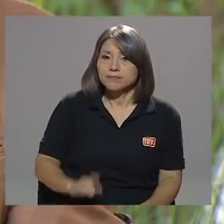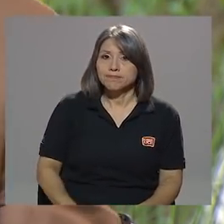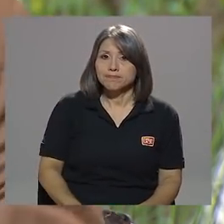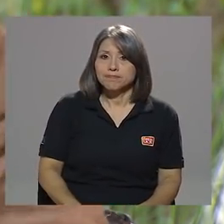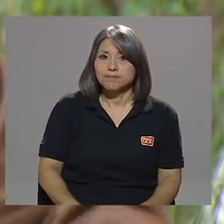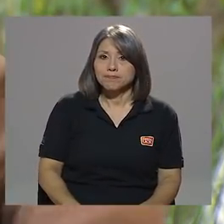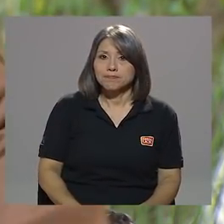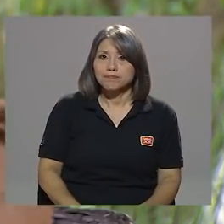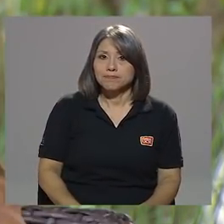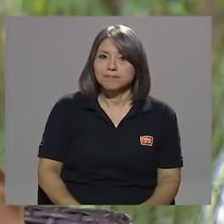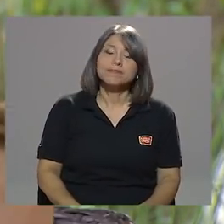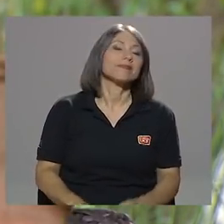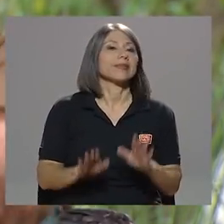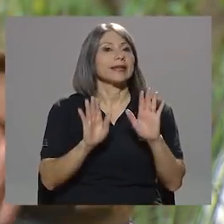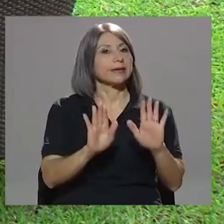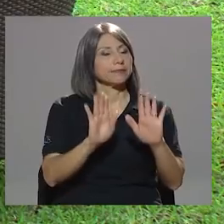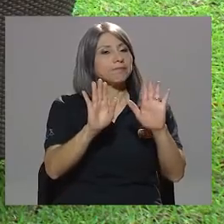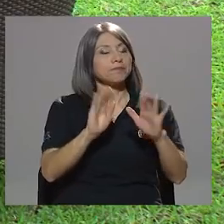Excelente.